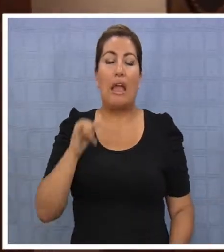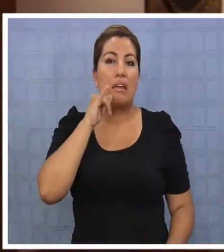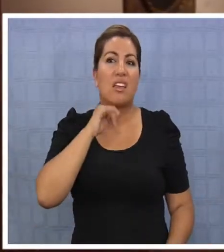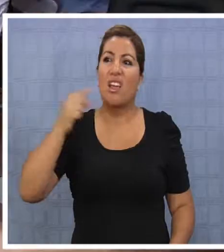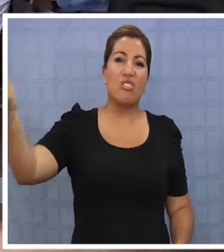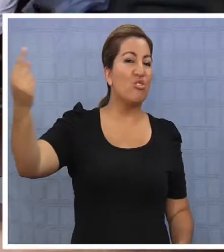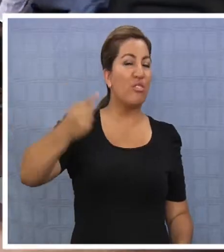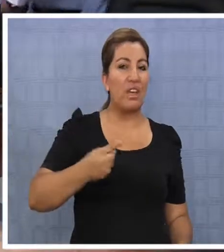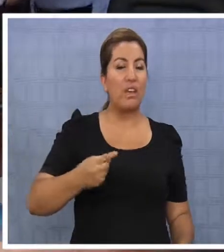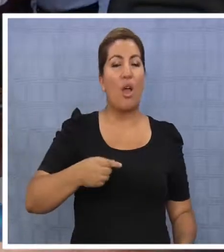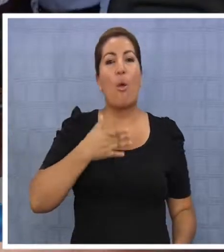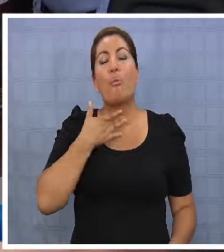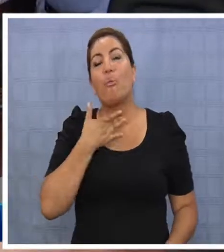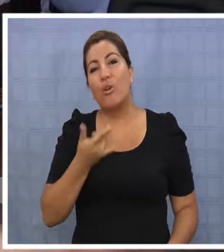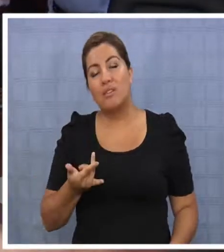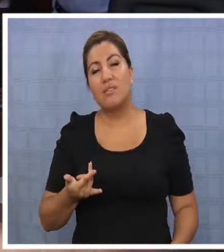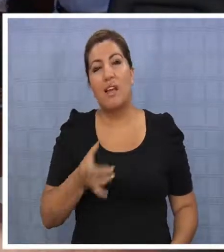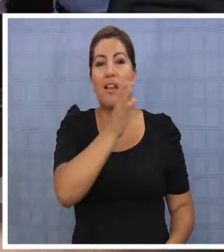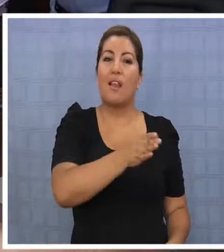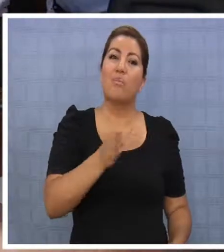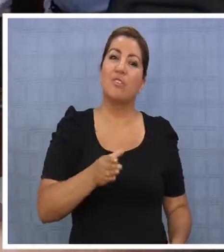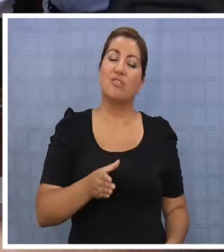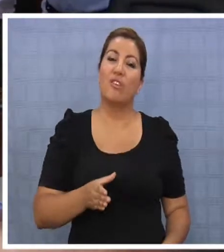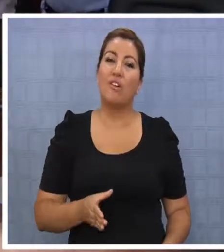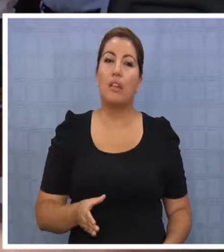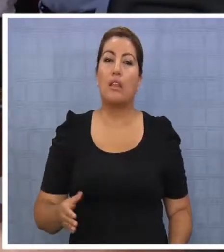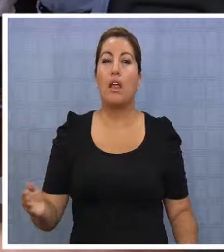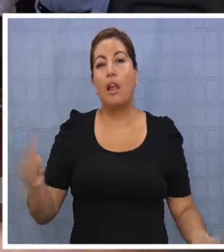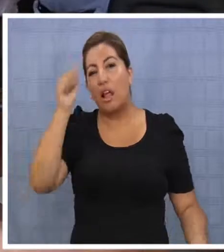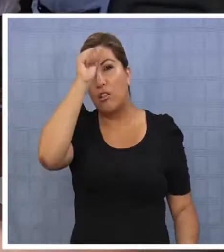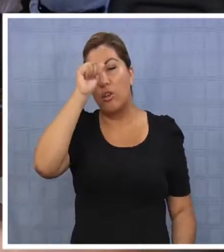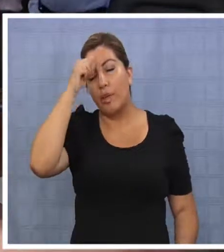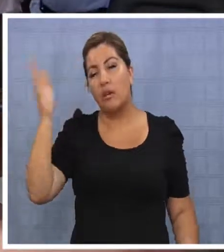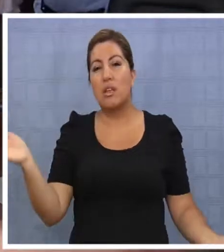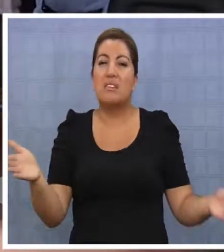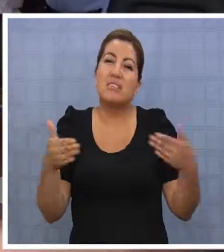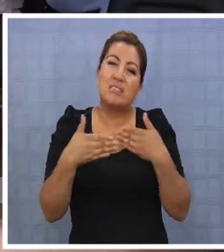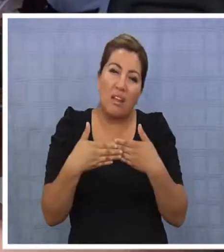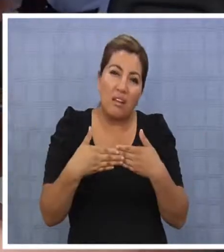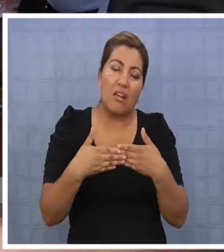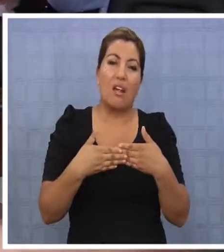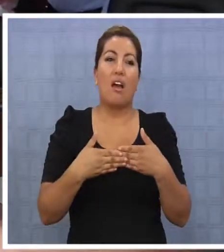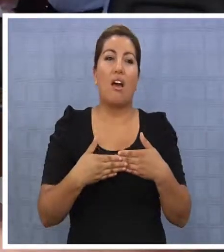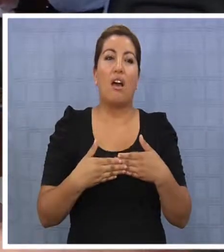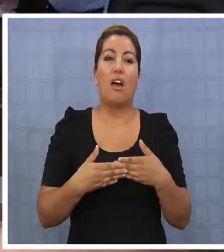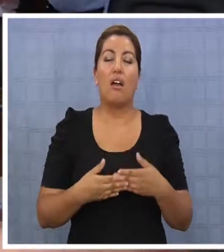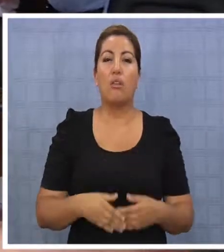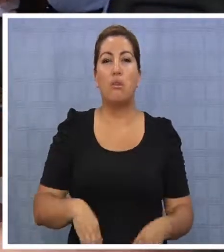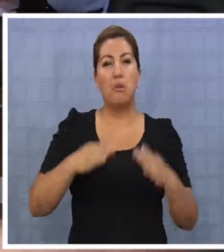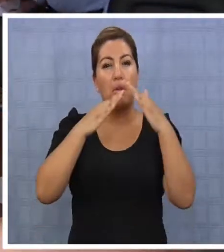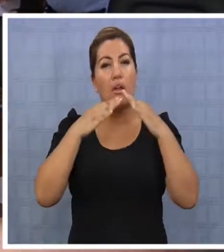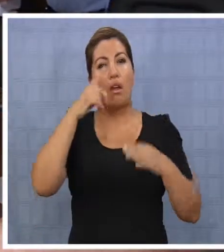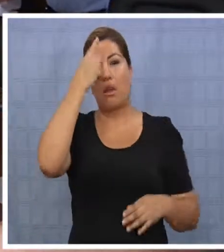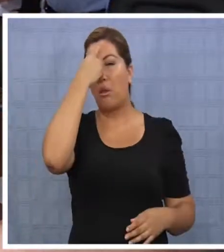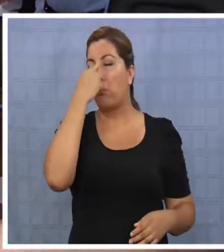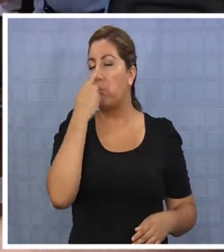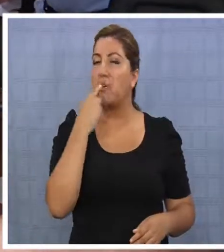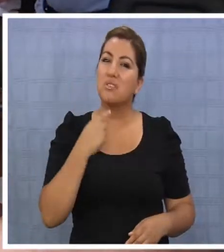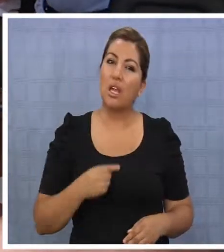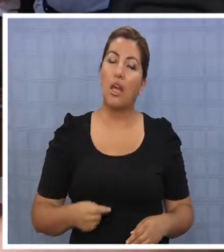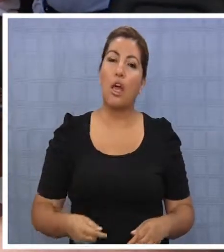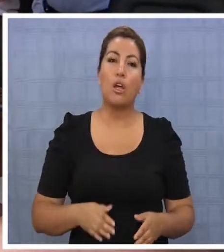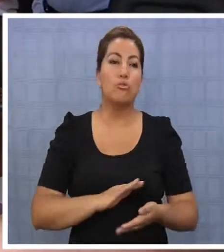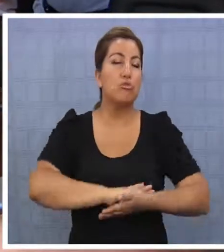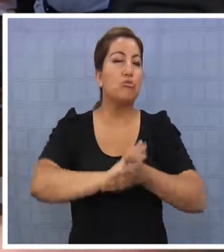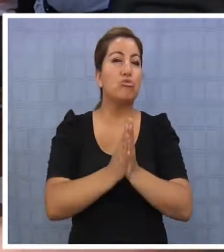Iquique porque no son bien atendidos, porque está cerrado el texto municipal, el casino español, los museos,